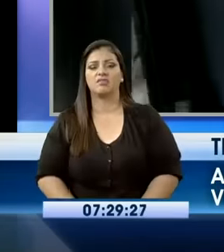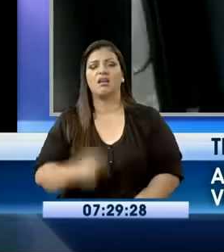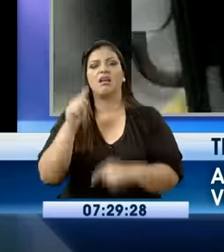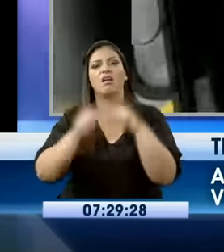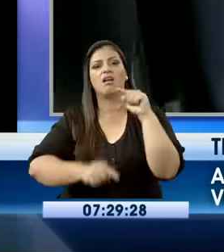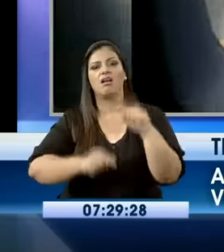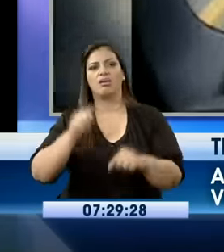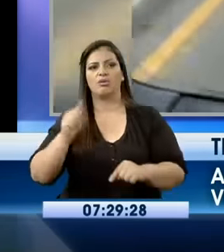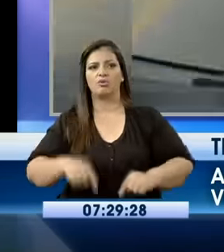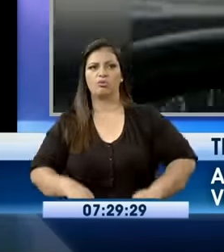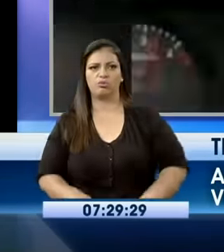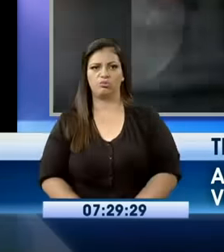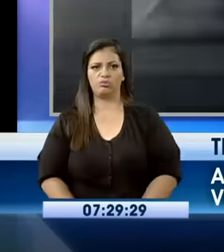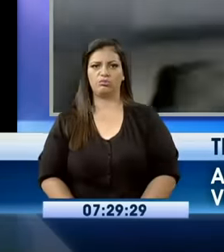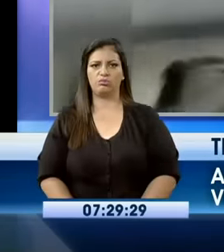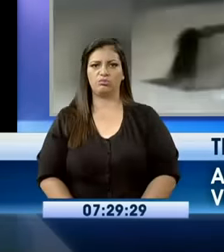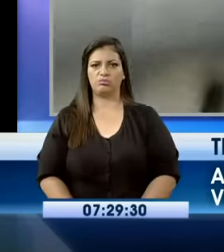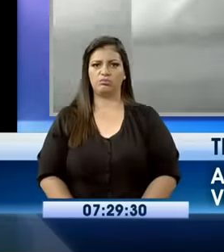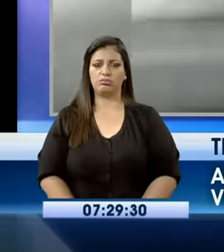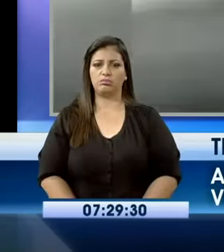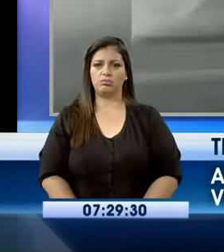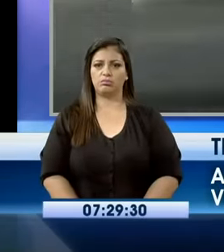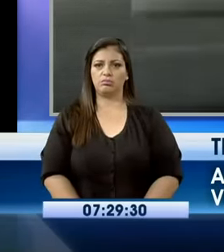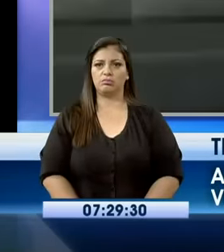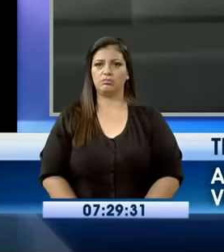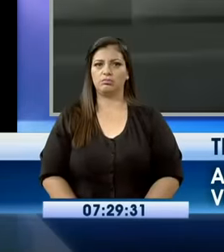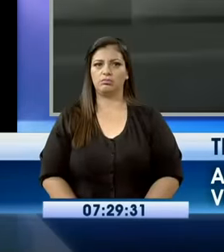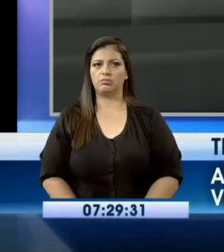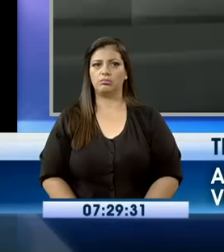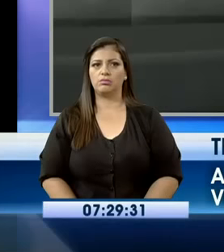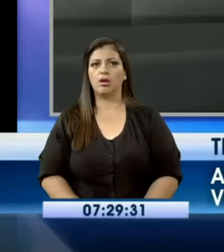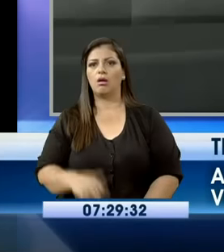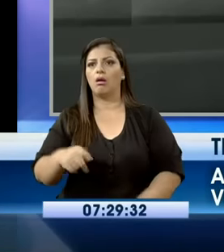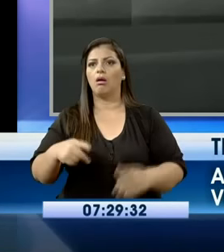muertos, ¿qué tal? Imagínate. ¿Ah? Por supuesto. ¿Y sabes lo que hacen enseguida, eh? Ajá.